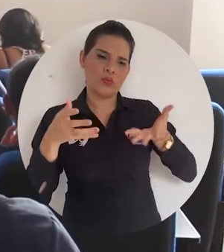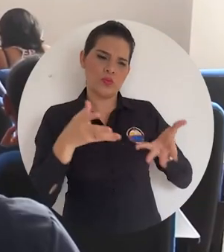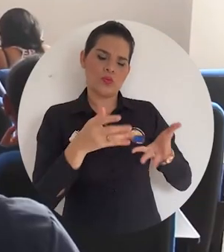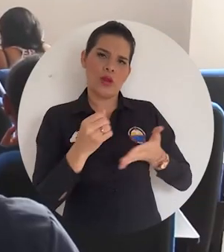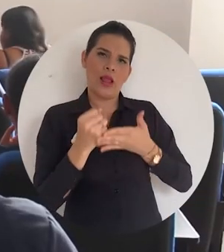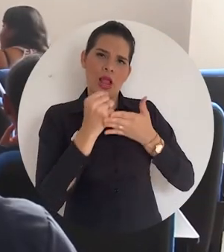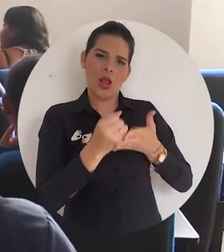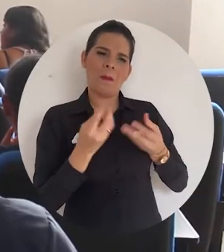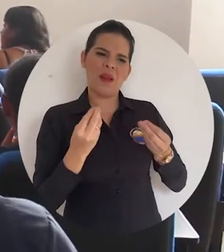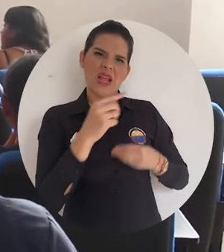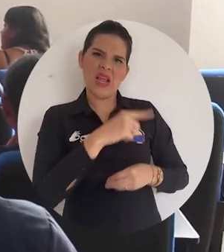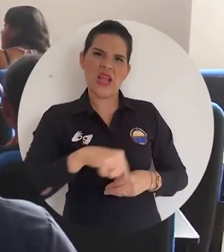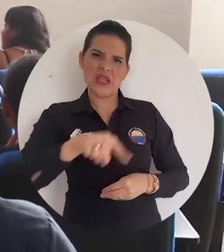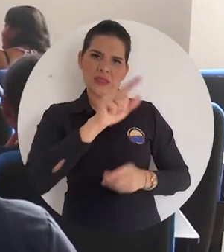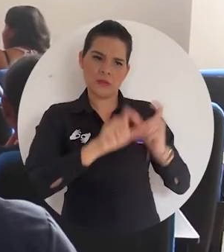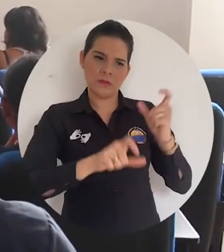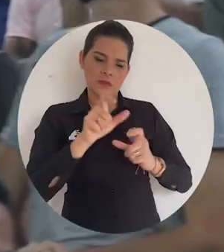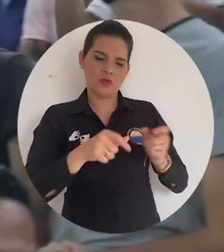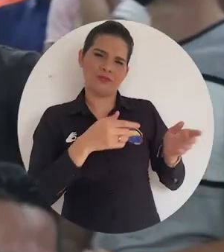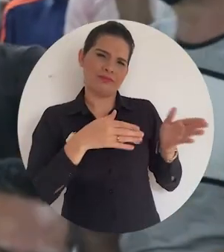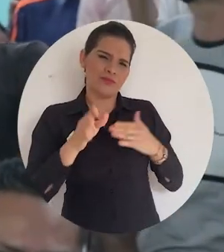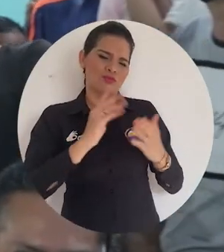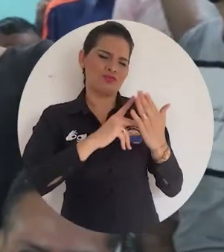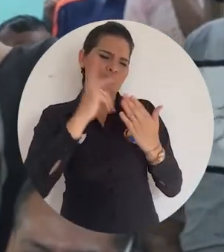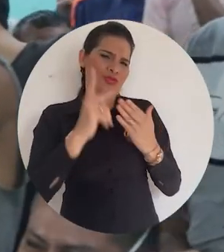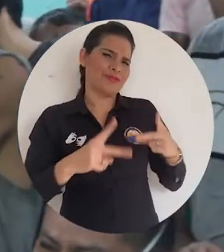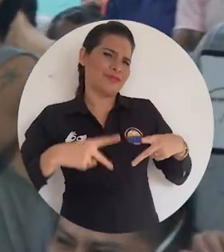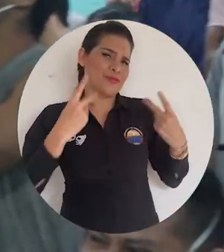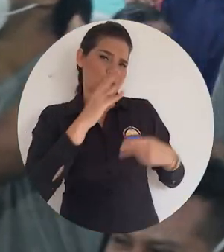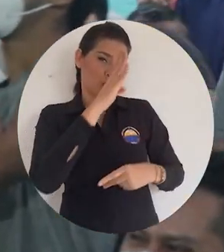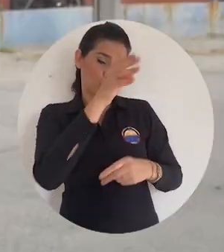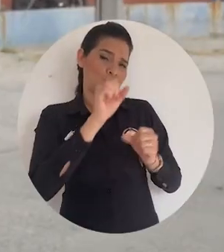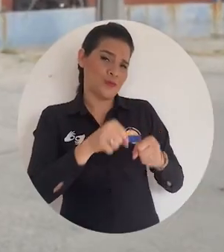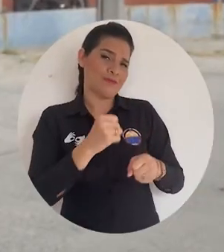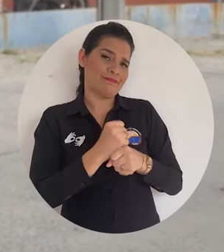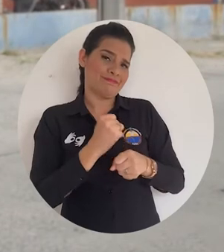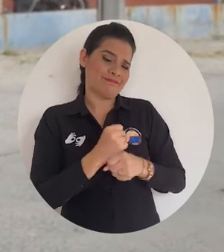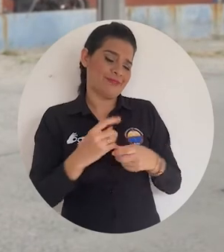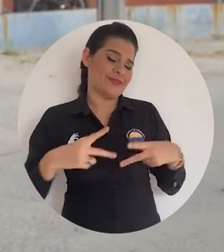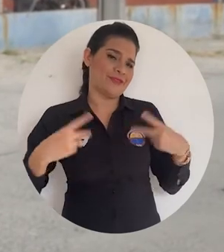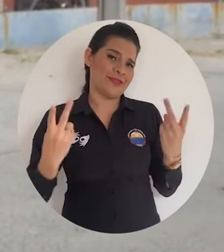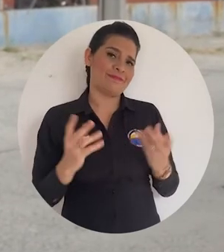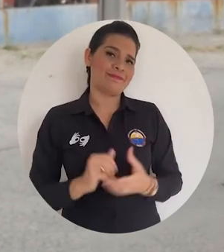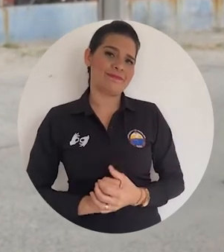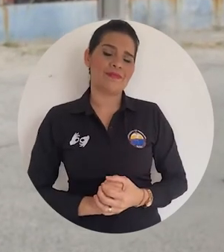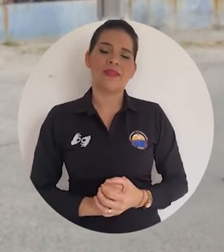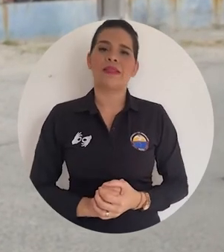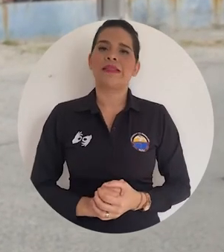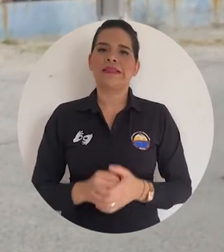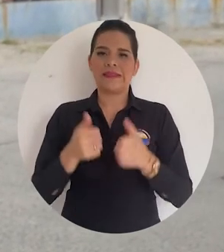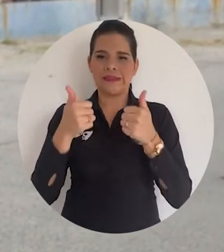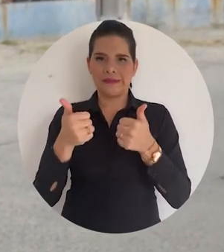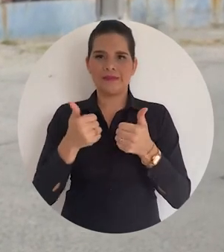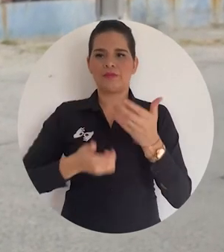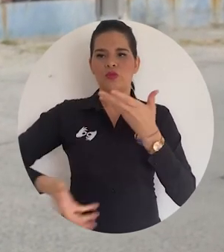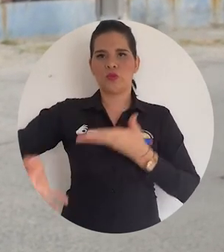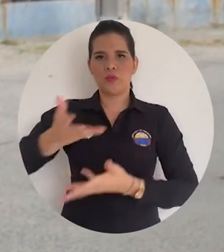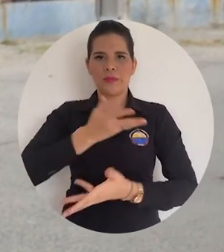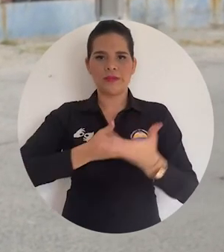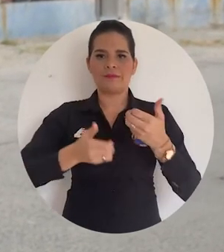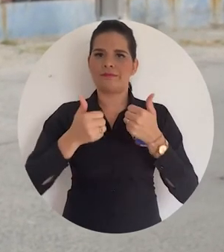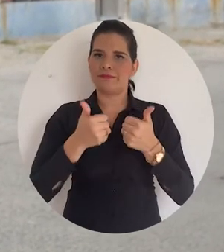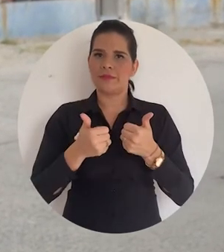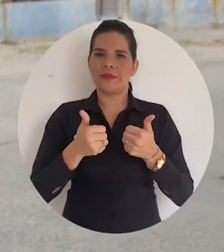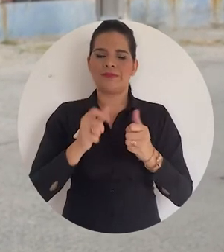competencias laborales para aportar al plan de vida del personal recluso. En busca de aportar a todo el proceso de reiteración social de la